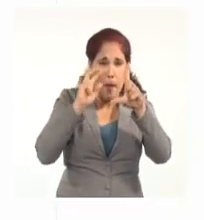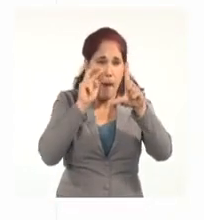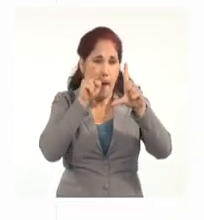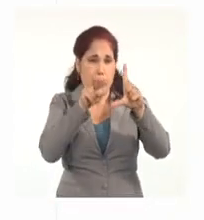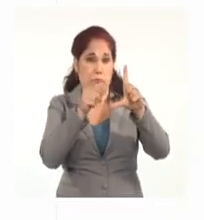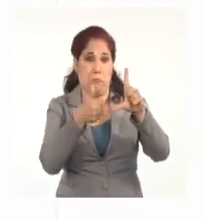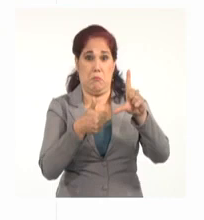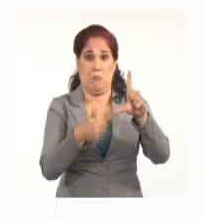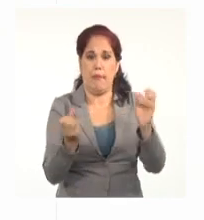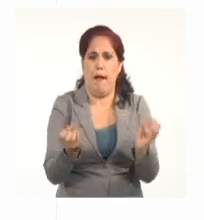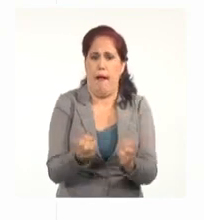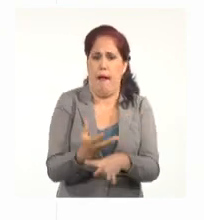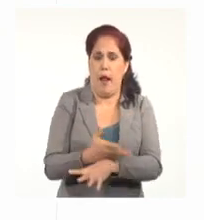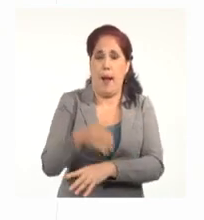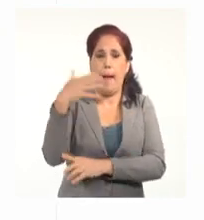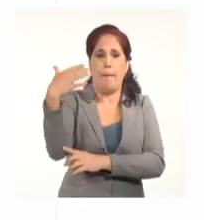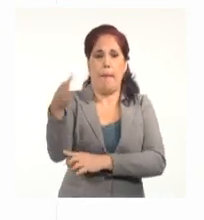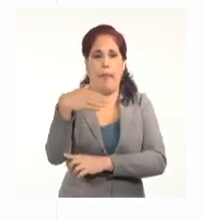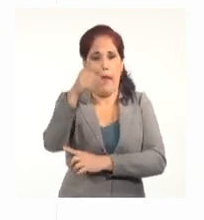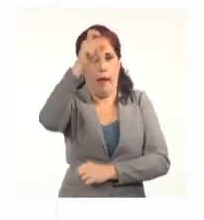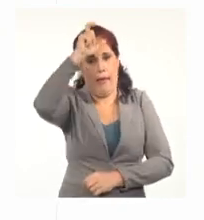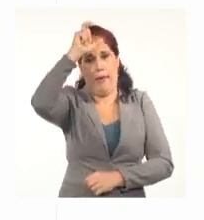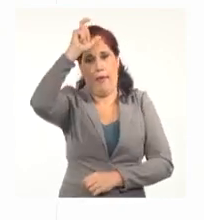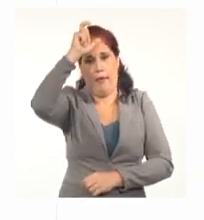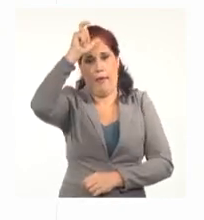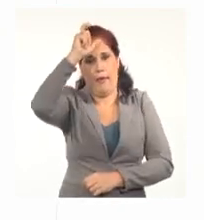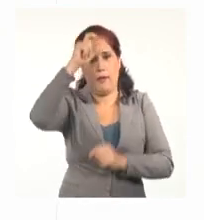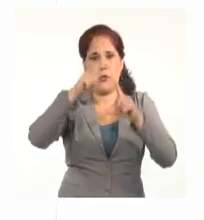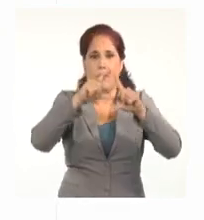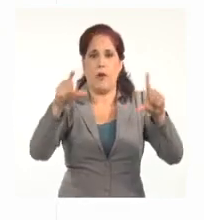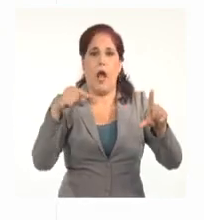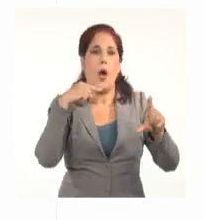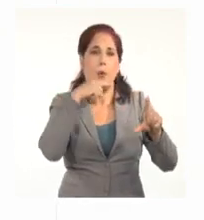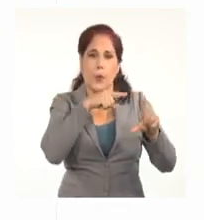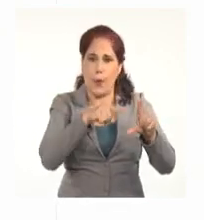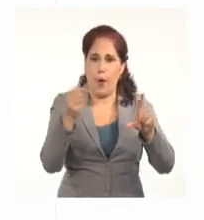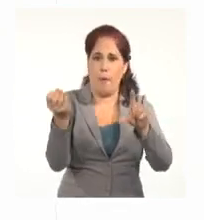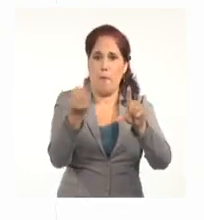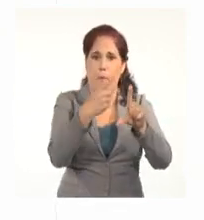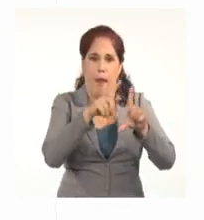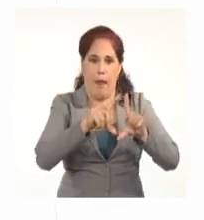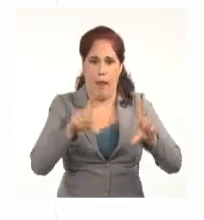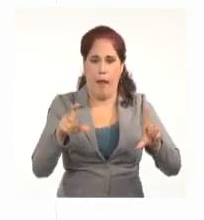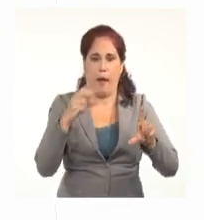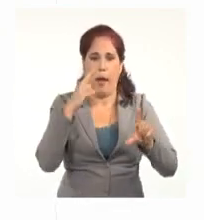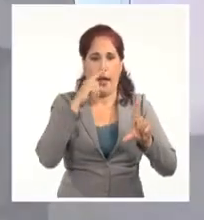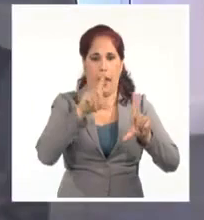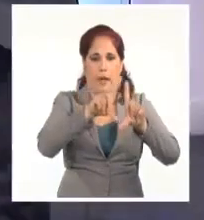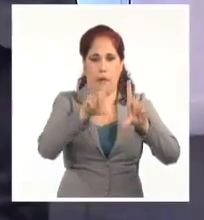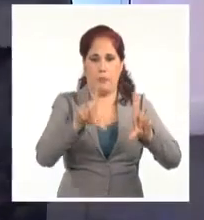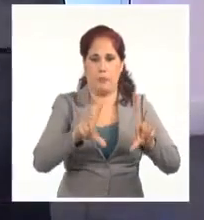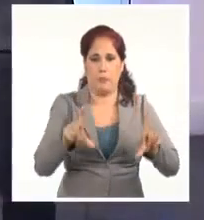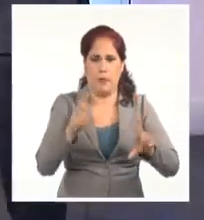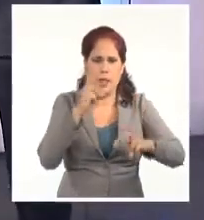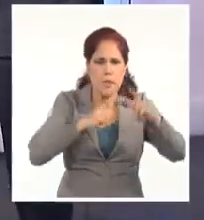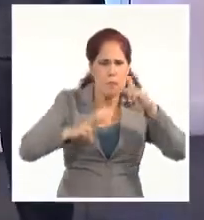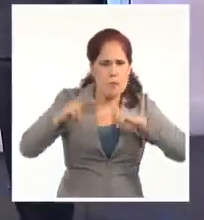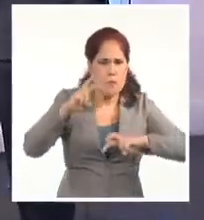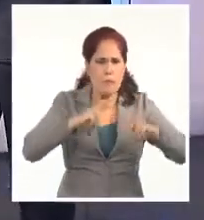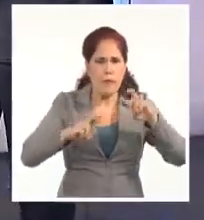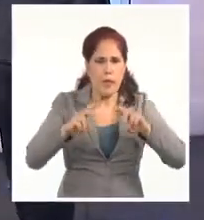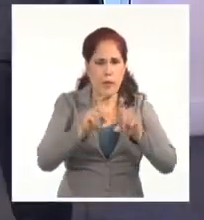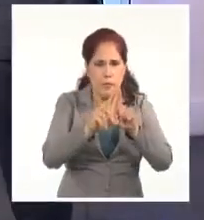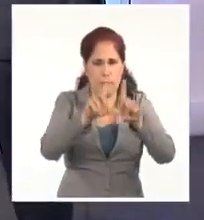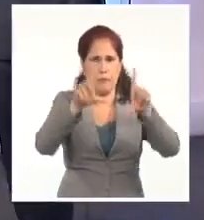apreciar claramente banderas de Egipto, que tienen las franjas roja, blanca y negra. Haciendo una búsqueda inversa de la imagen,